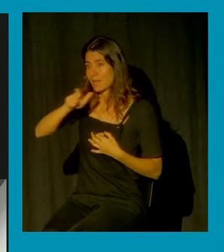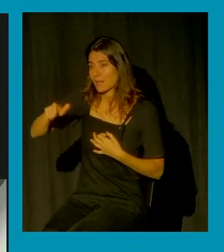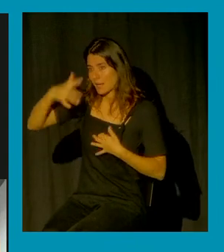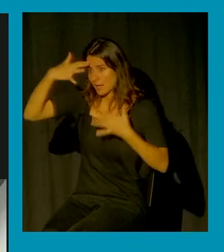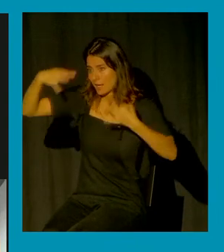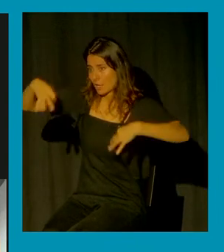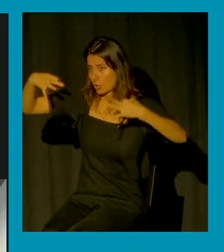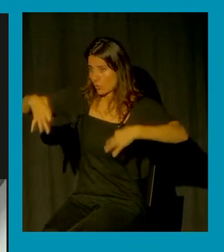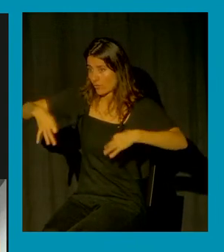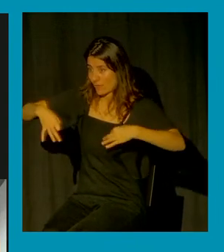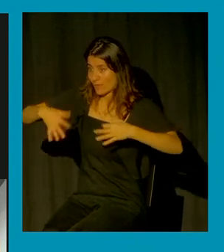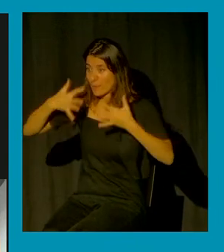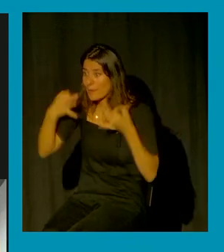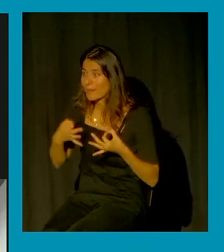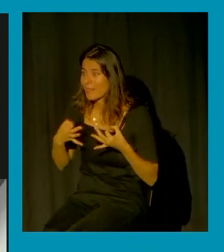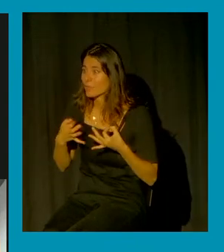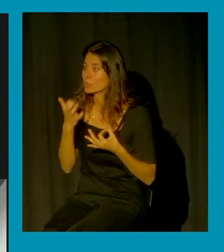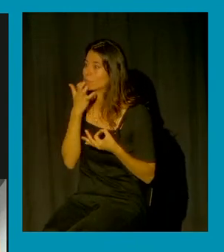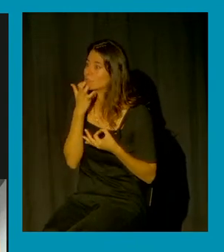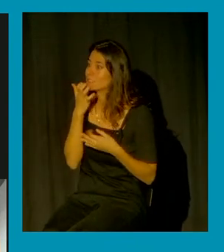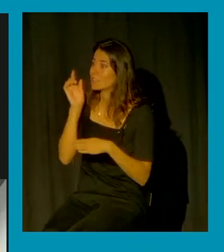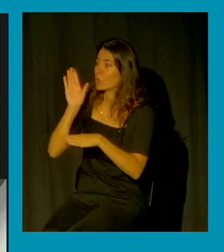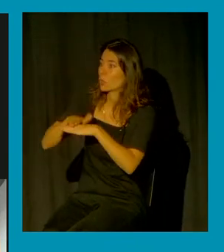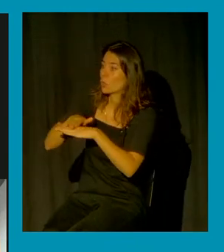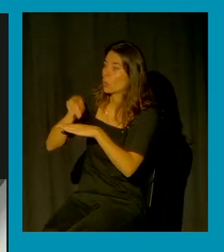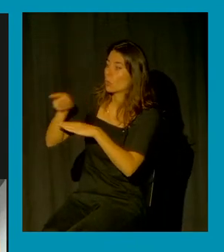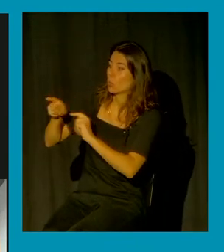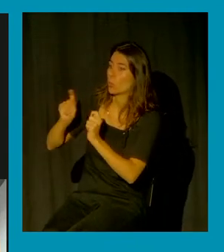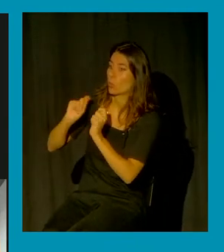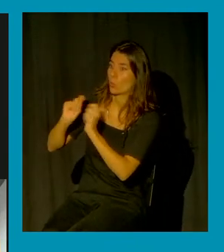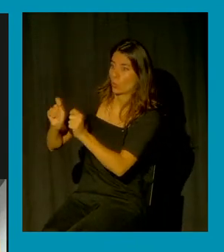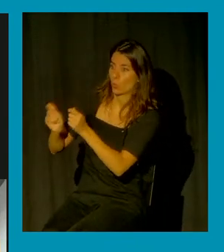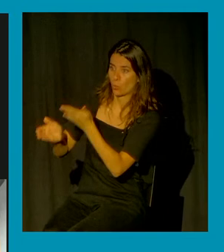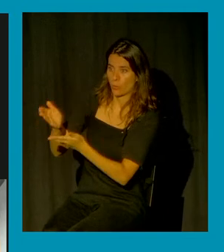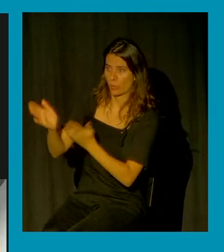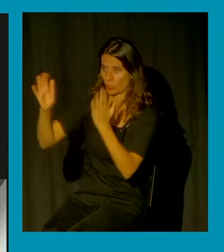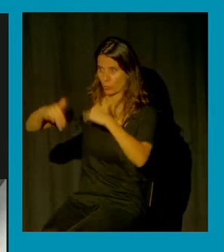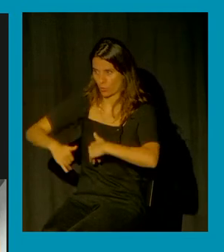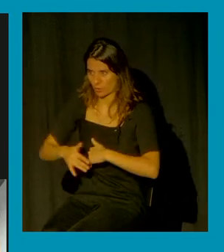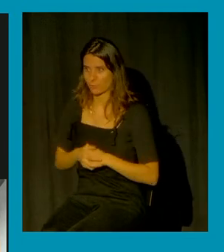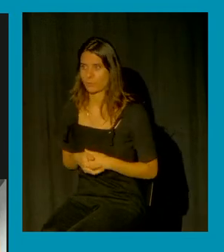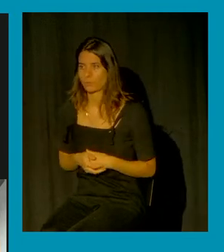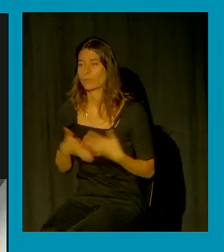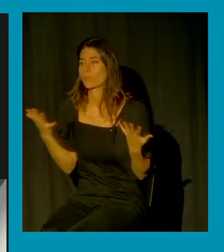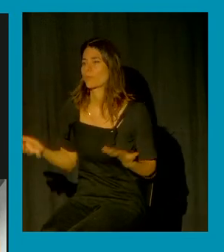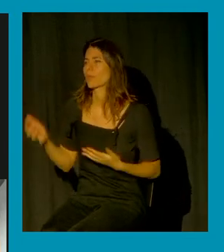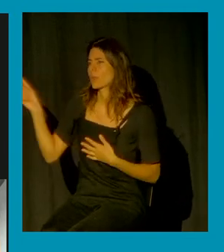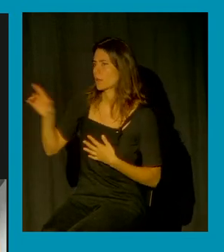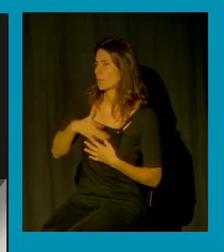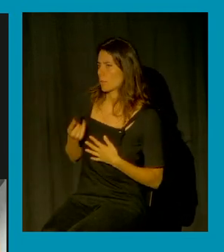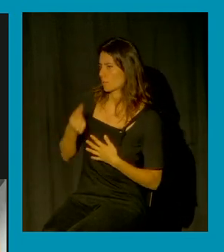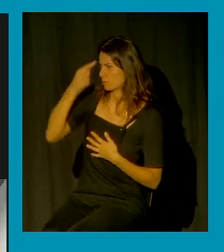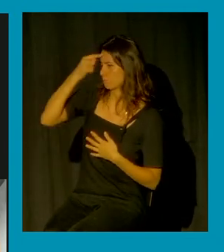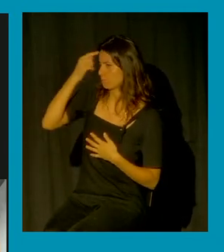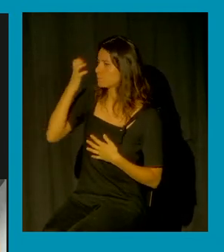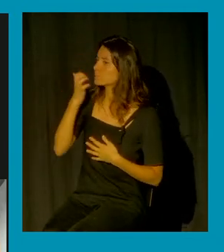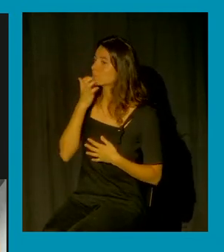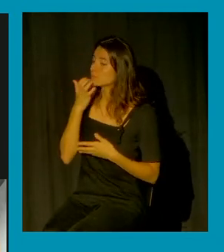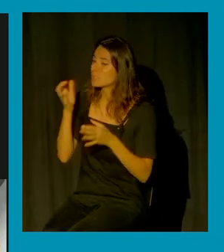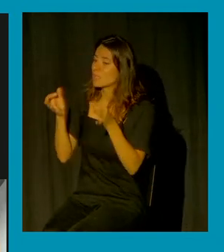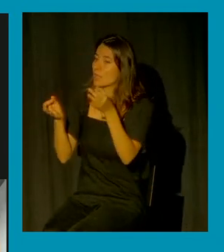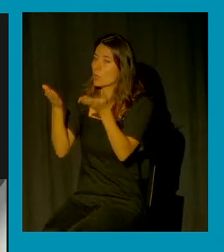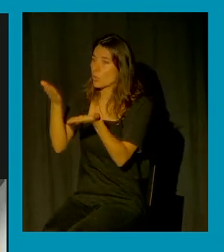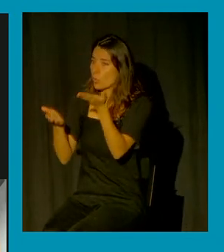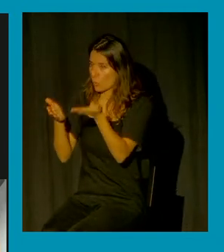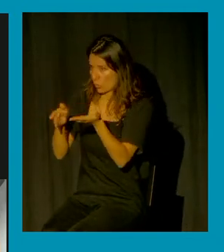la vida sin juicio alguno entonces cuando analizamos las narrativas y los relatos sobre el peligro sexual nos damos cuenta que a quien se juzga sobre